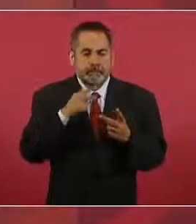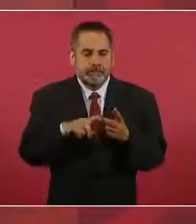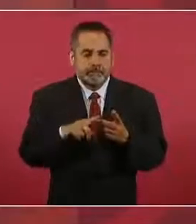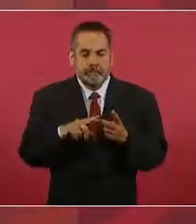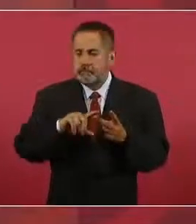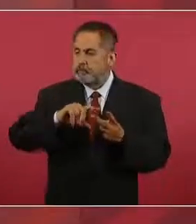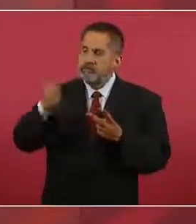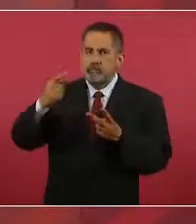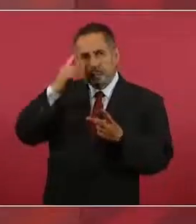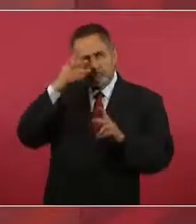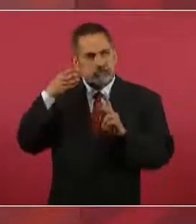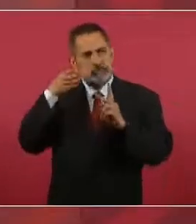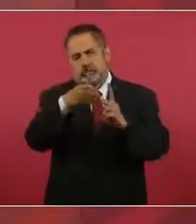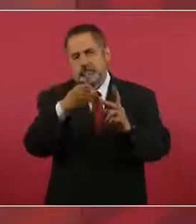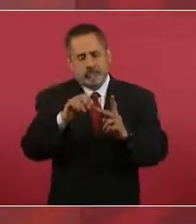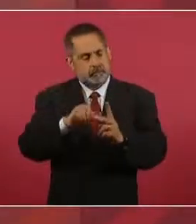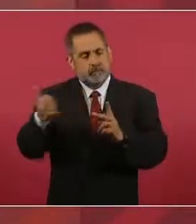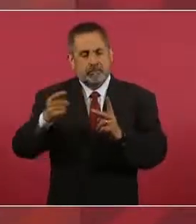otros propósitos